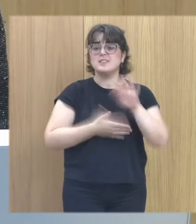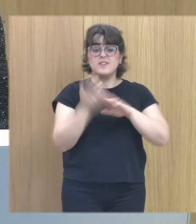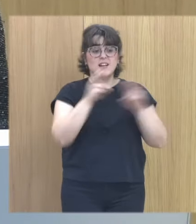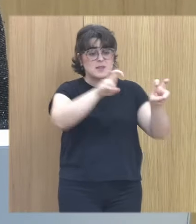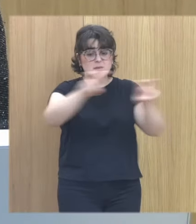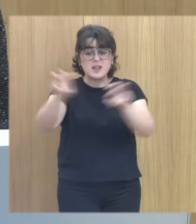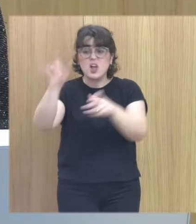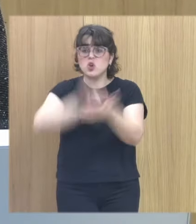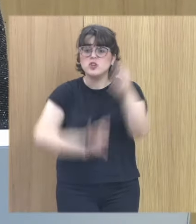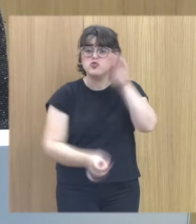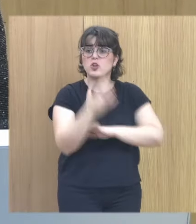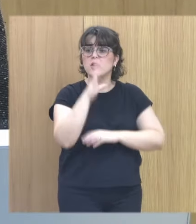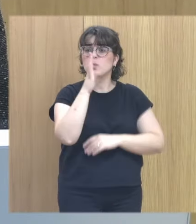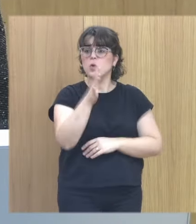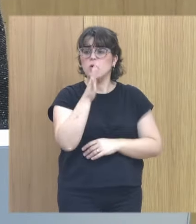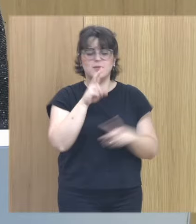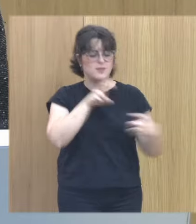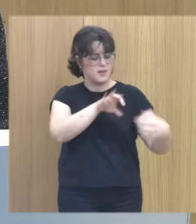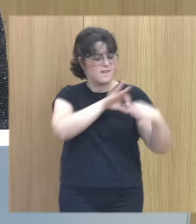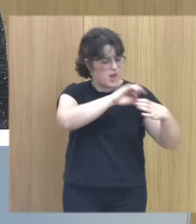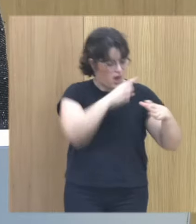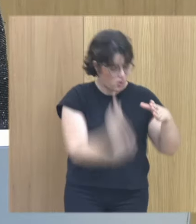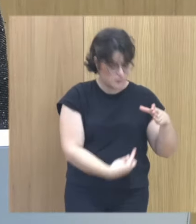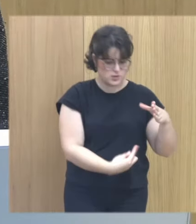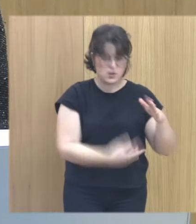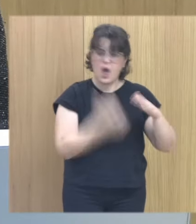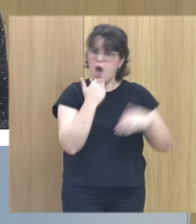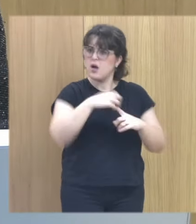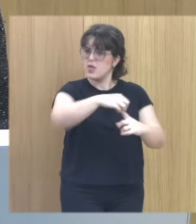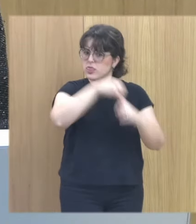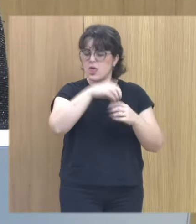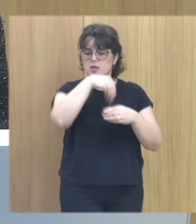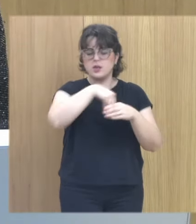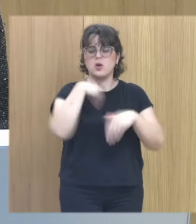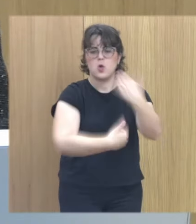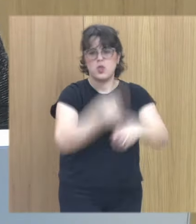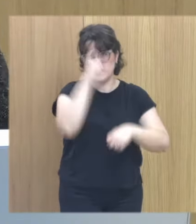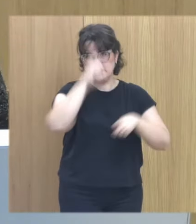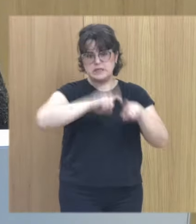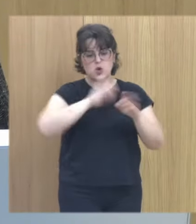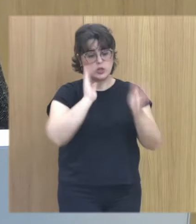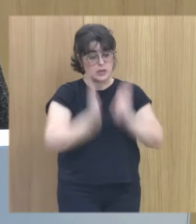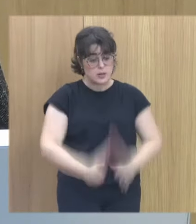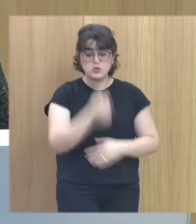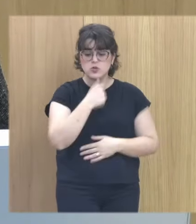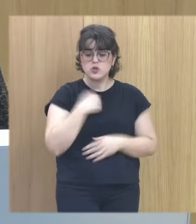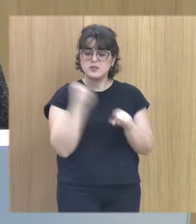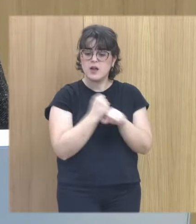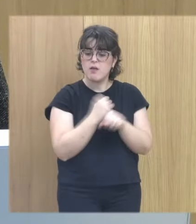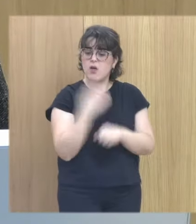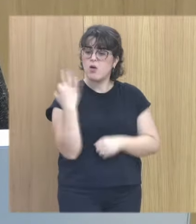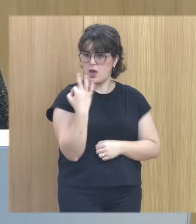que aparecen que tiene que ver con el agotamiento entonces hay un elemento fundamental en el proceso psicoterapéutico que es que yo trabajo lo